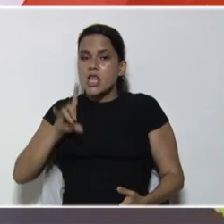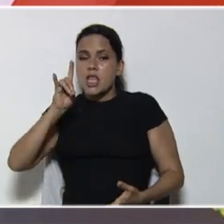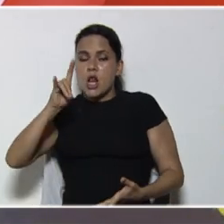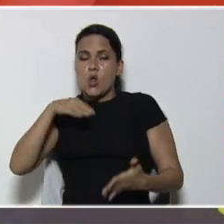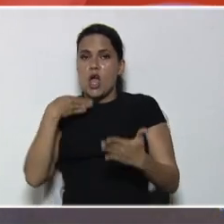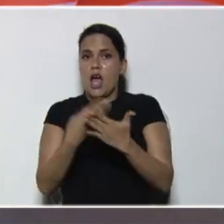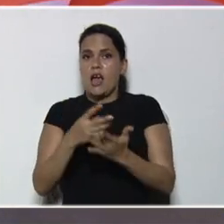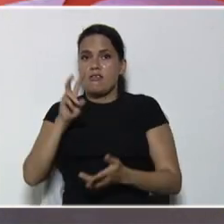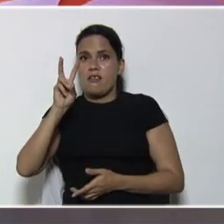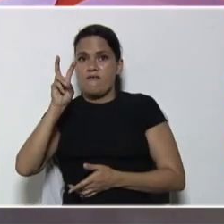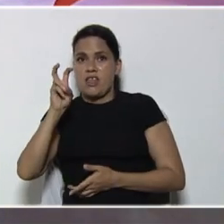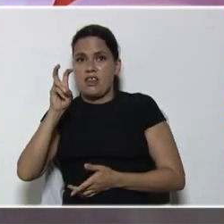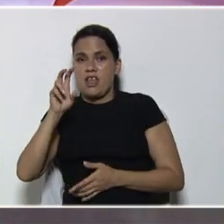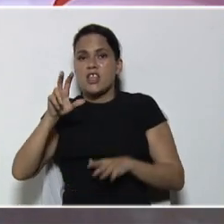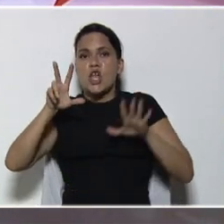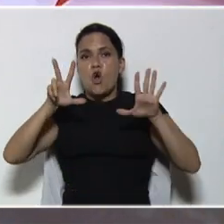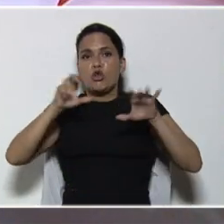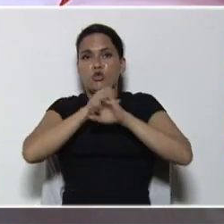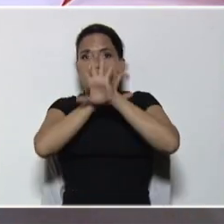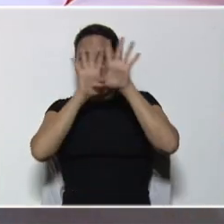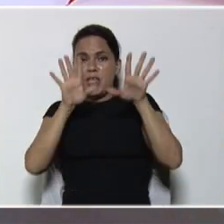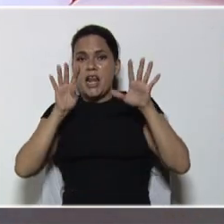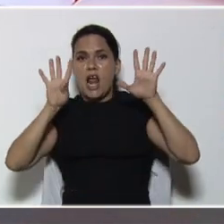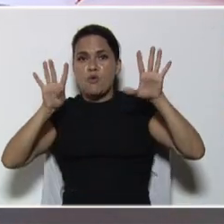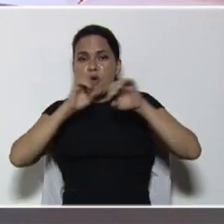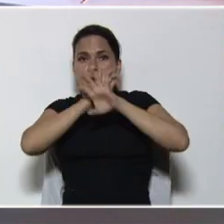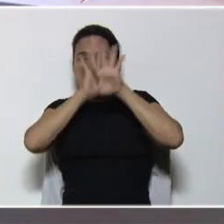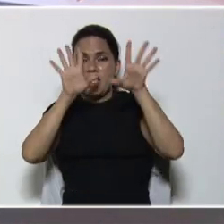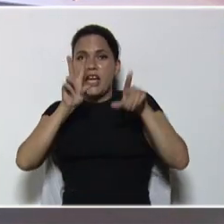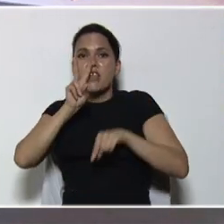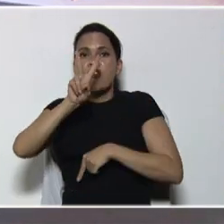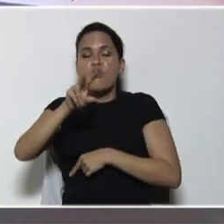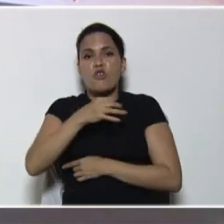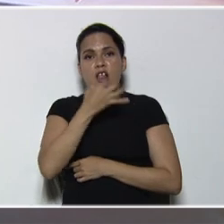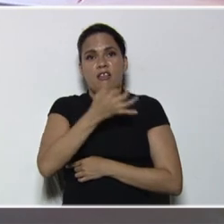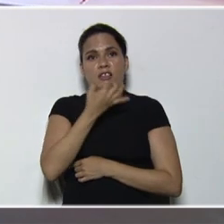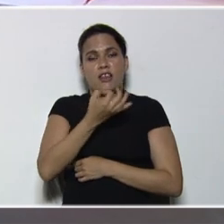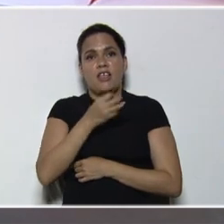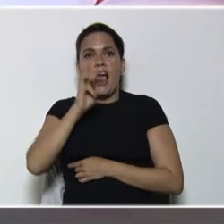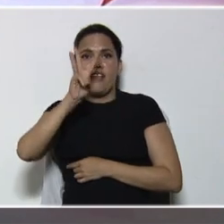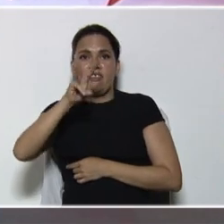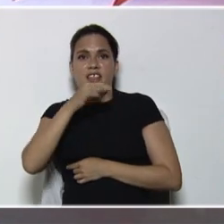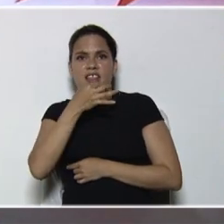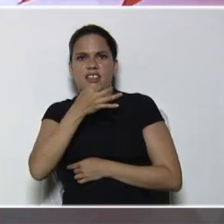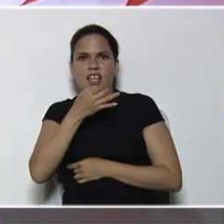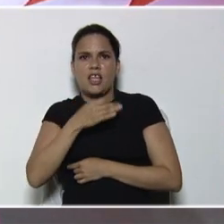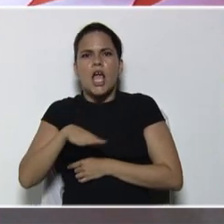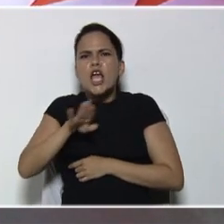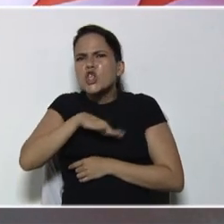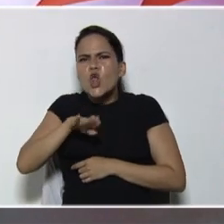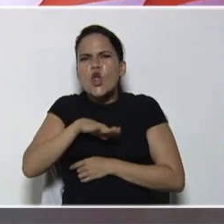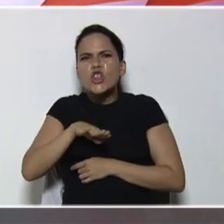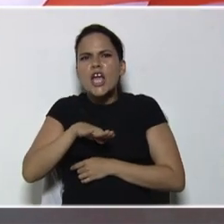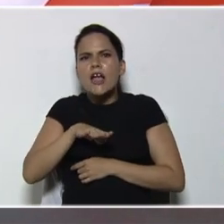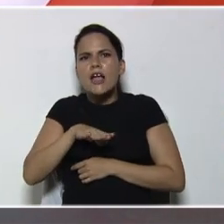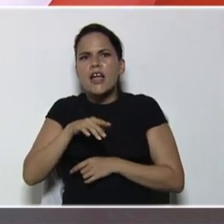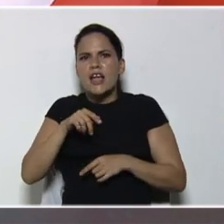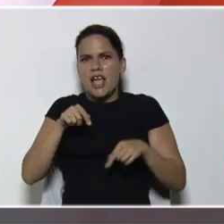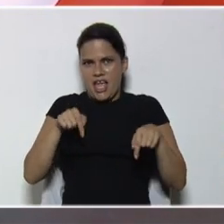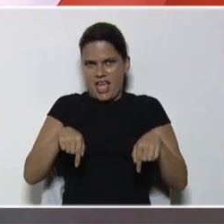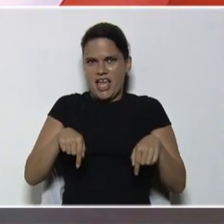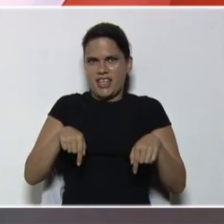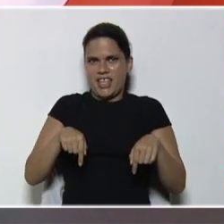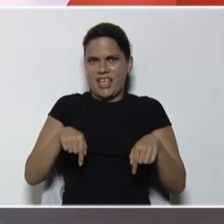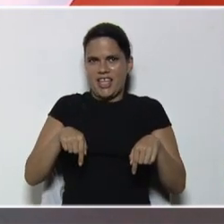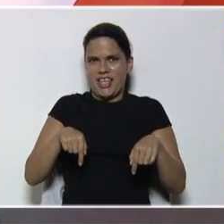a viernes, de 8 de la mañana, a 9 de la mañana, y de 2 de la tarde, a 3 de la tarde, en donde, en